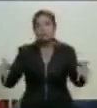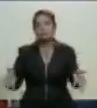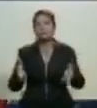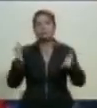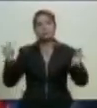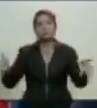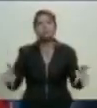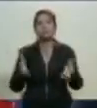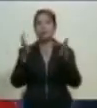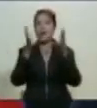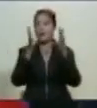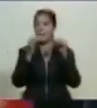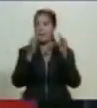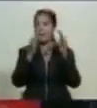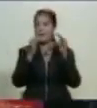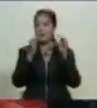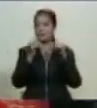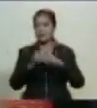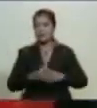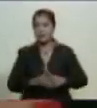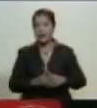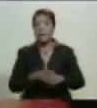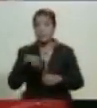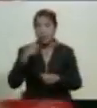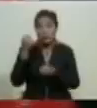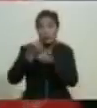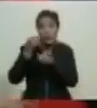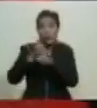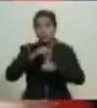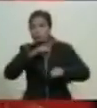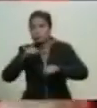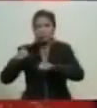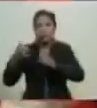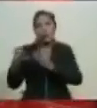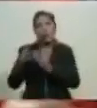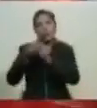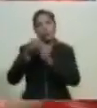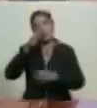para dar esperanza para legislar en favor del pueblo